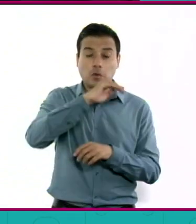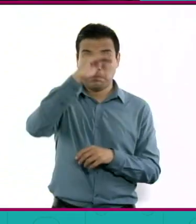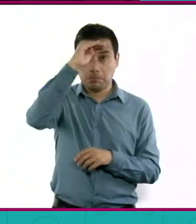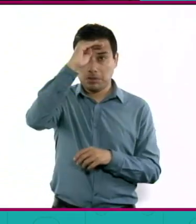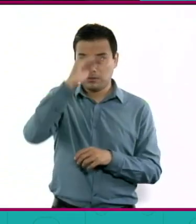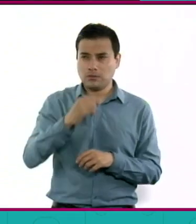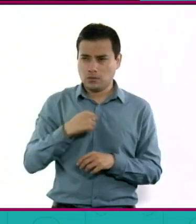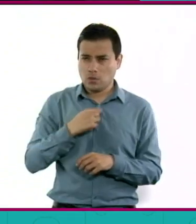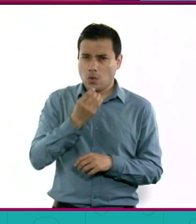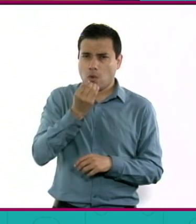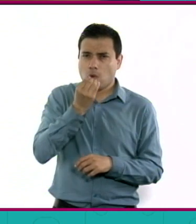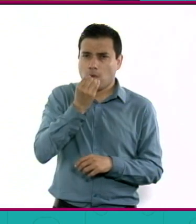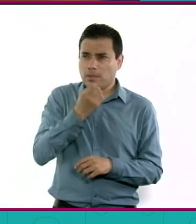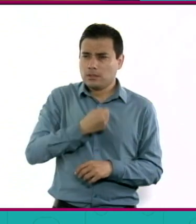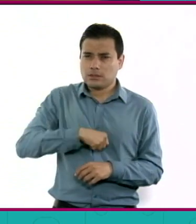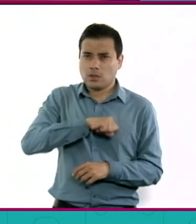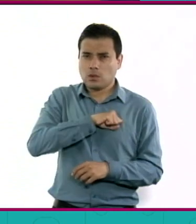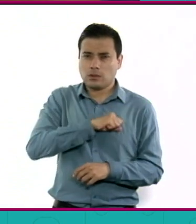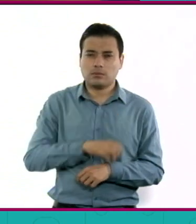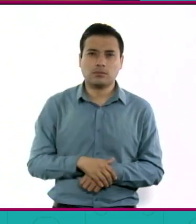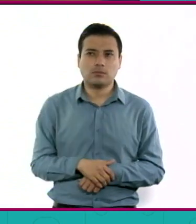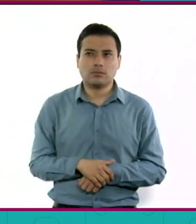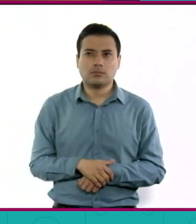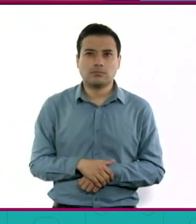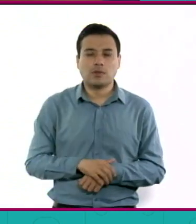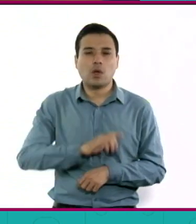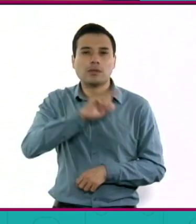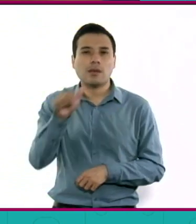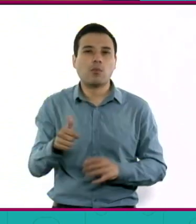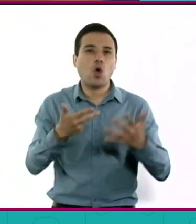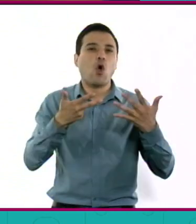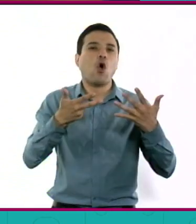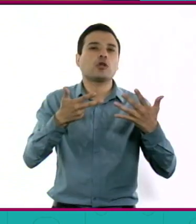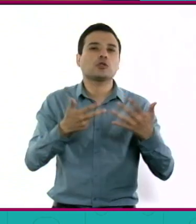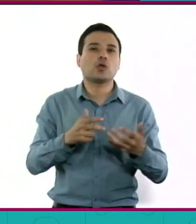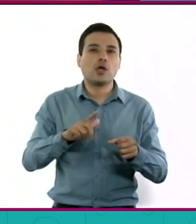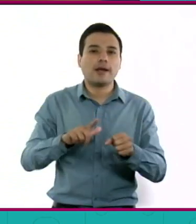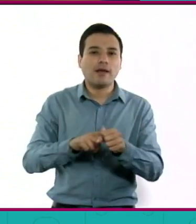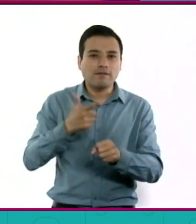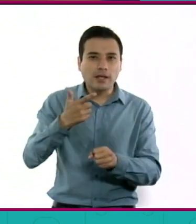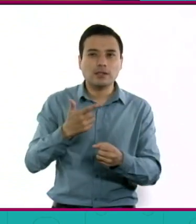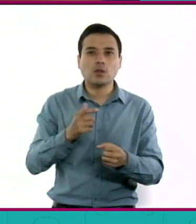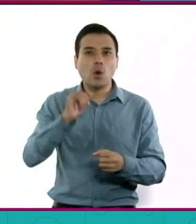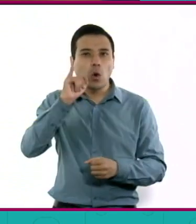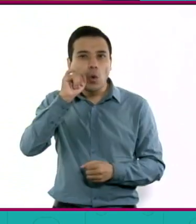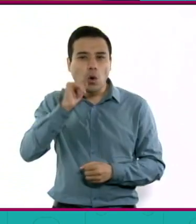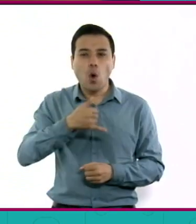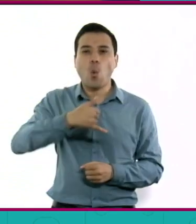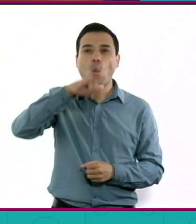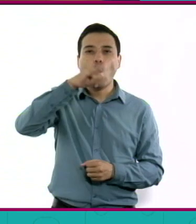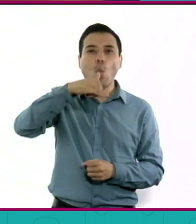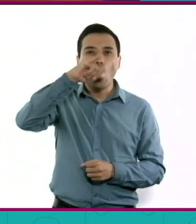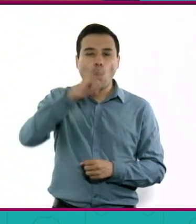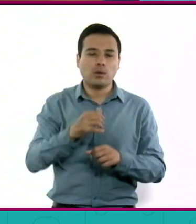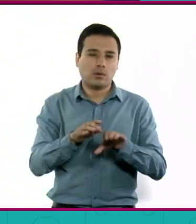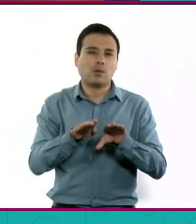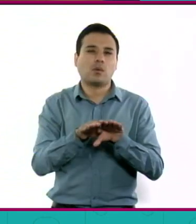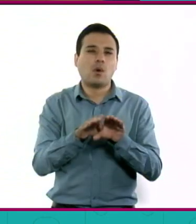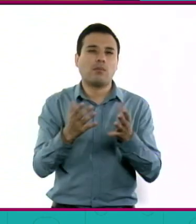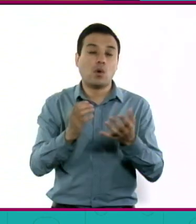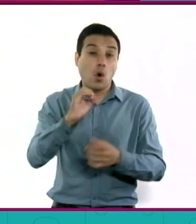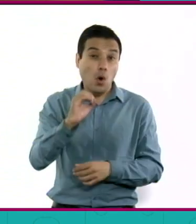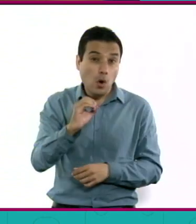saludable y luego me aviento ocho bebidas indulzadas o me tomo una